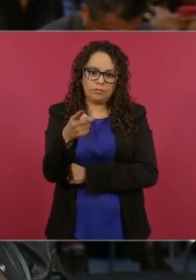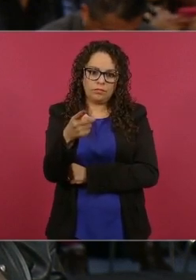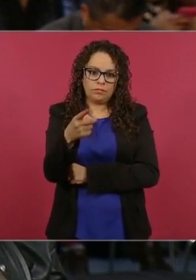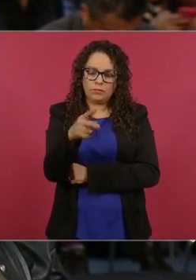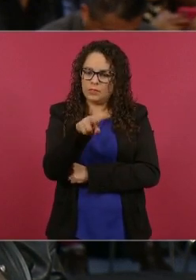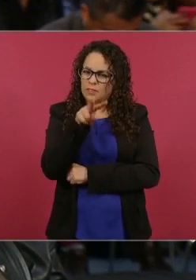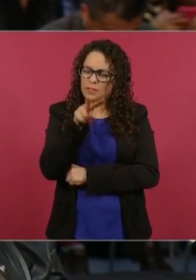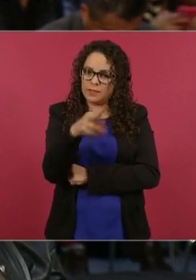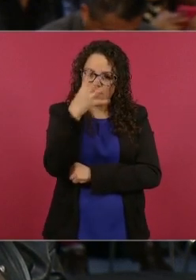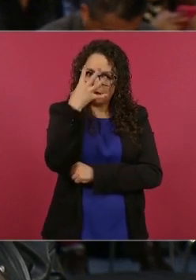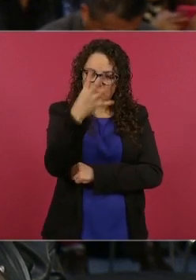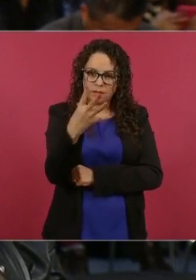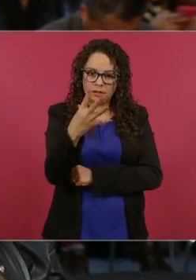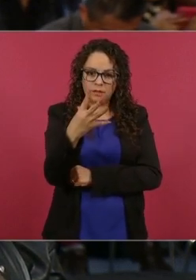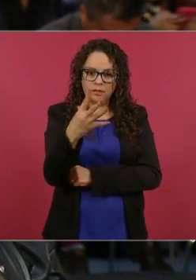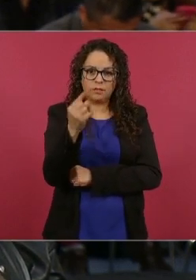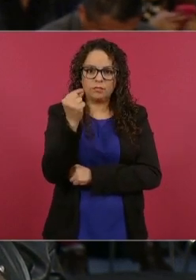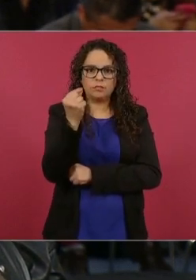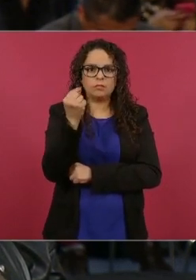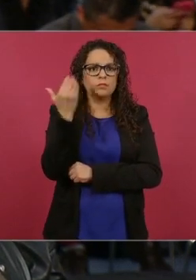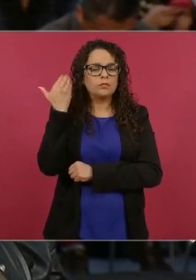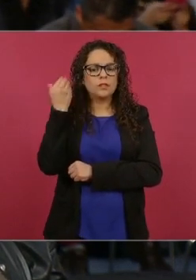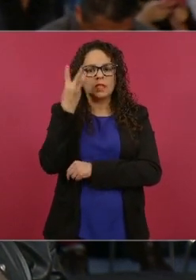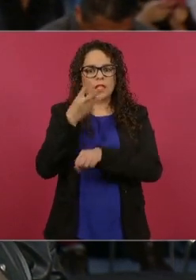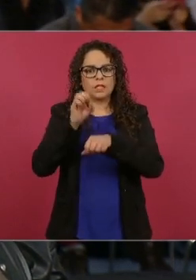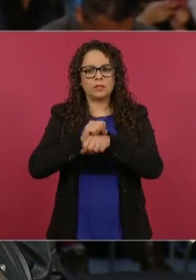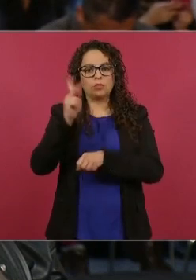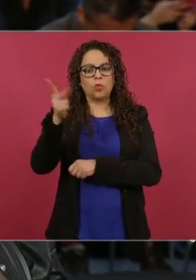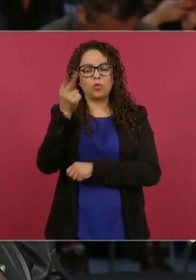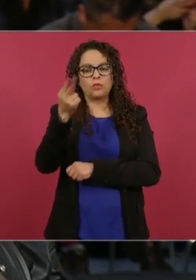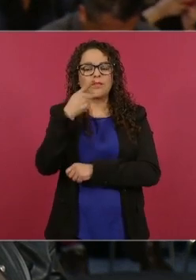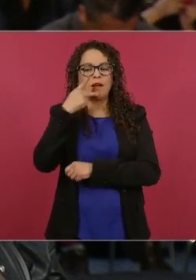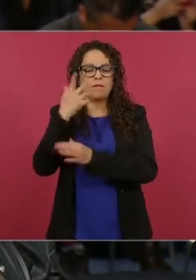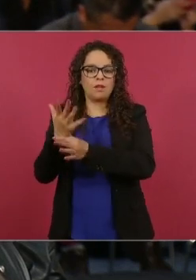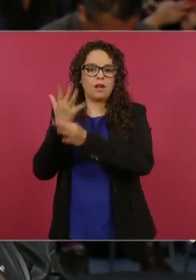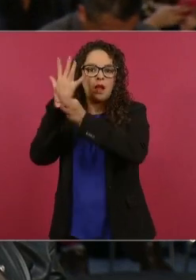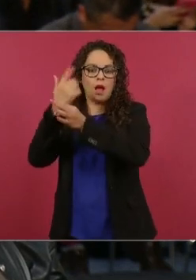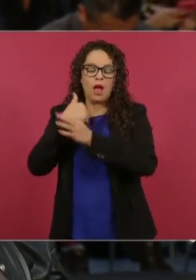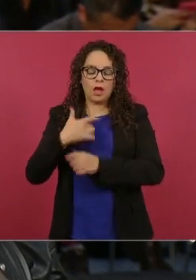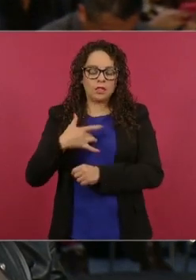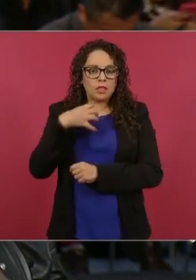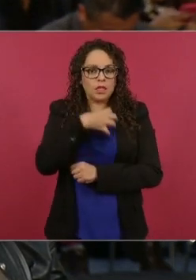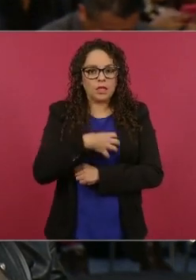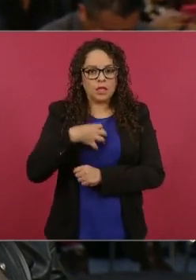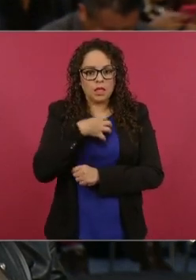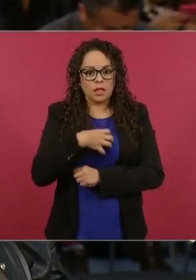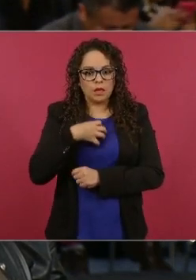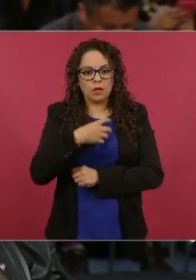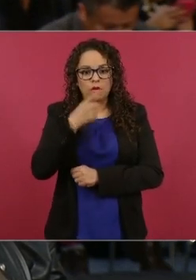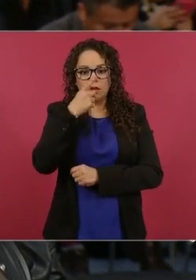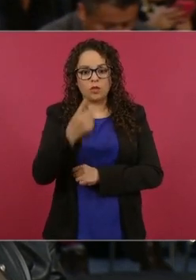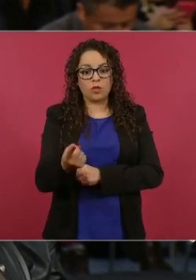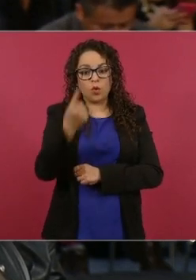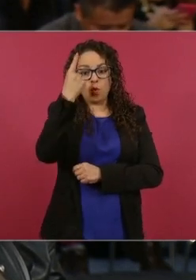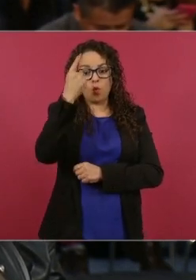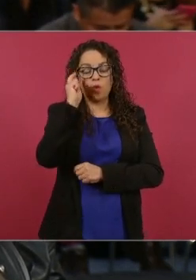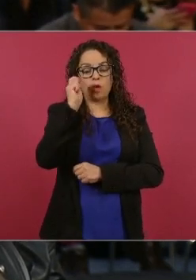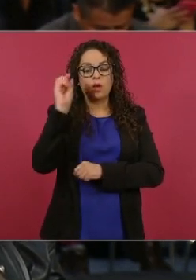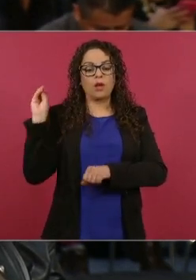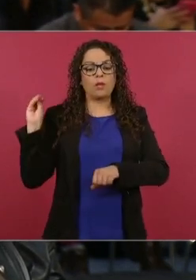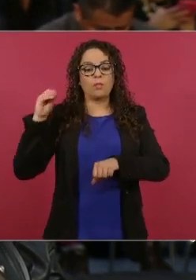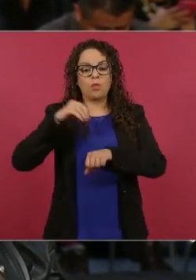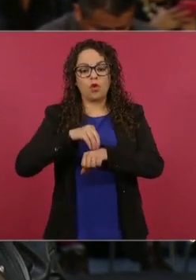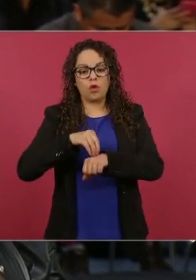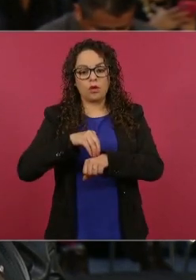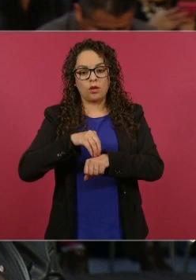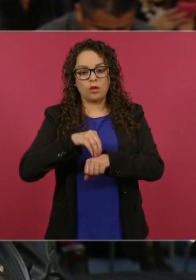escucharle a usted hace tres semanas afirmar que la única piedra que hay el único balasto que hay